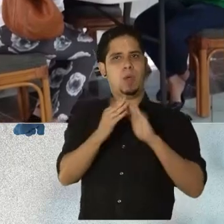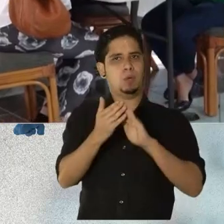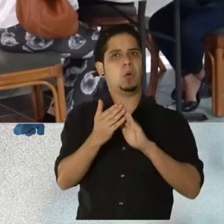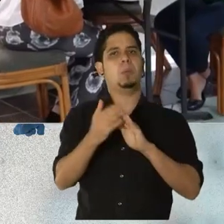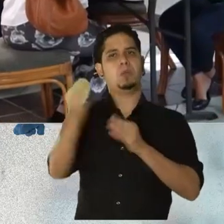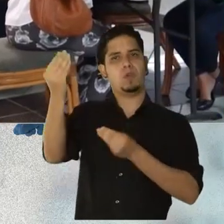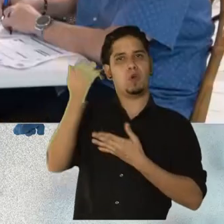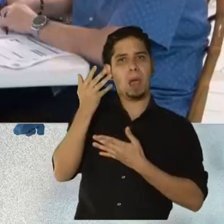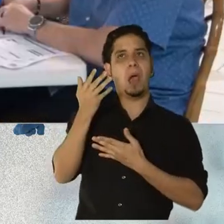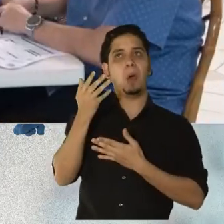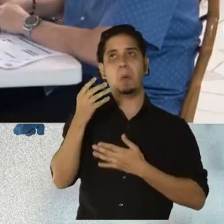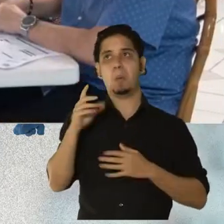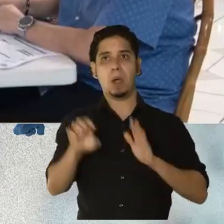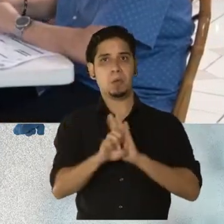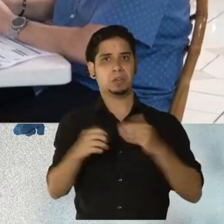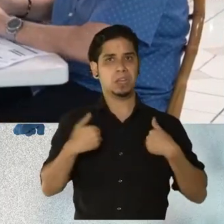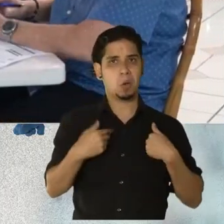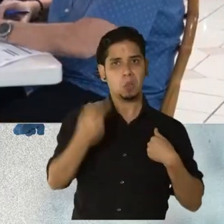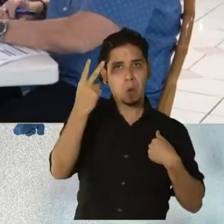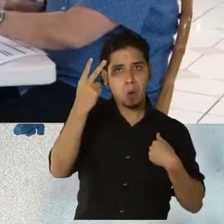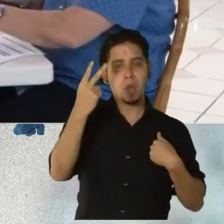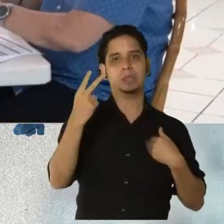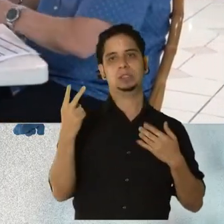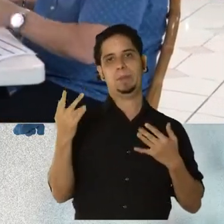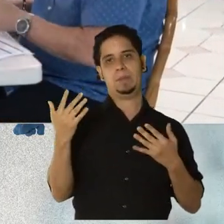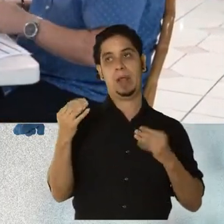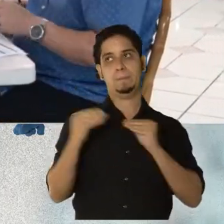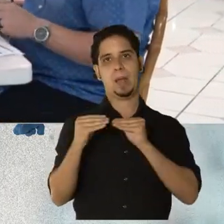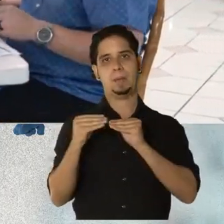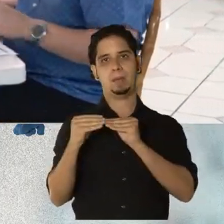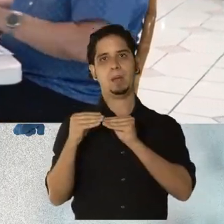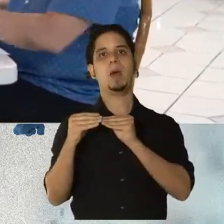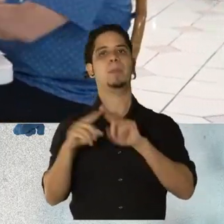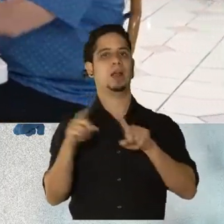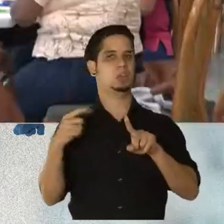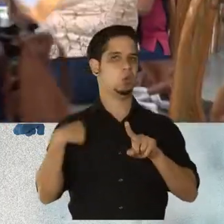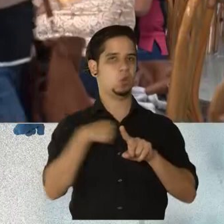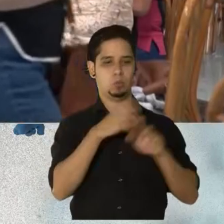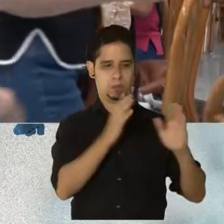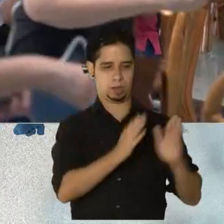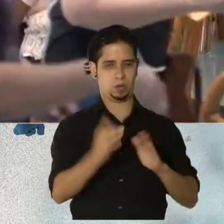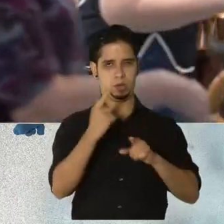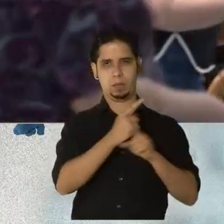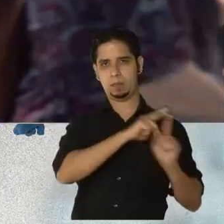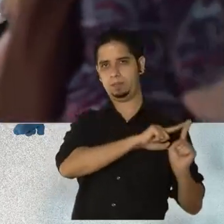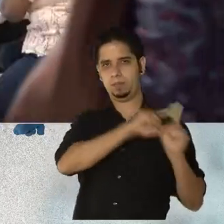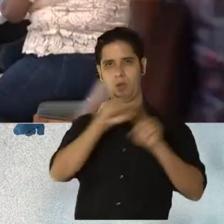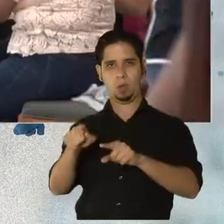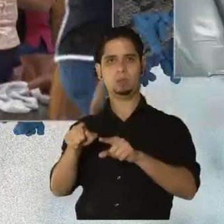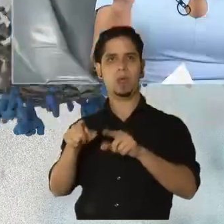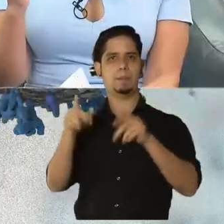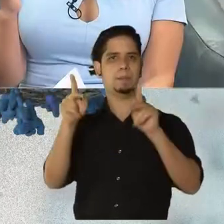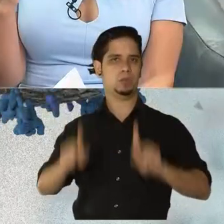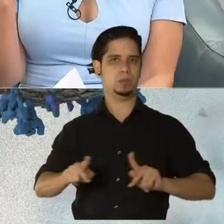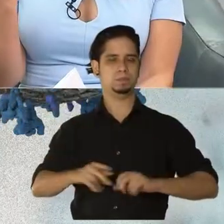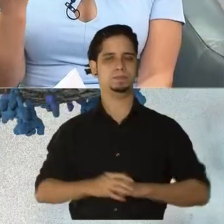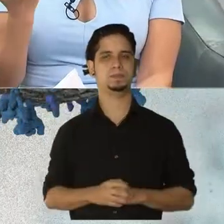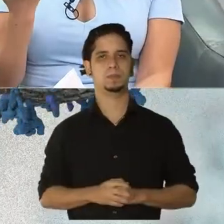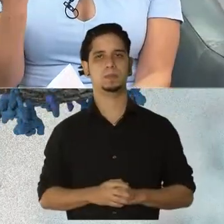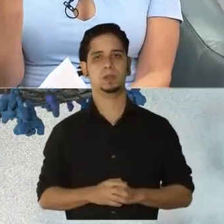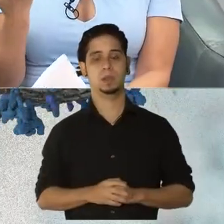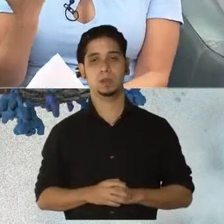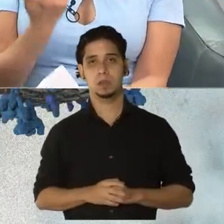dos para un pueblo, pues tengo que esperar a tener volumen para mandar una ruta. ¿Y son los propios